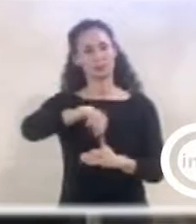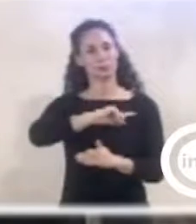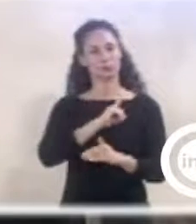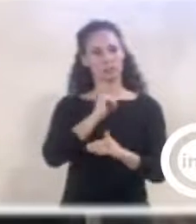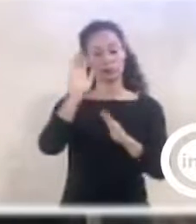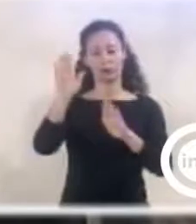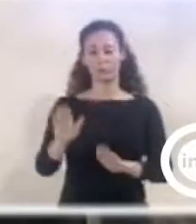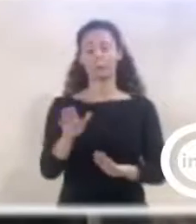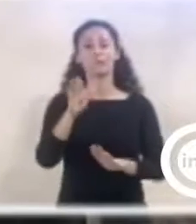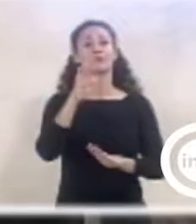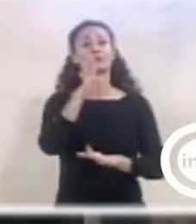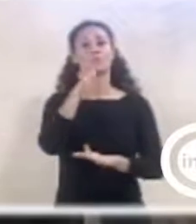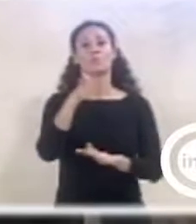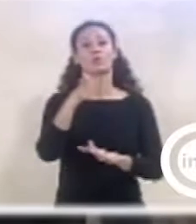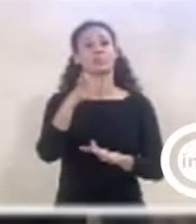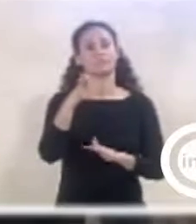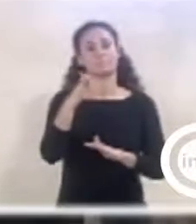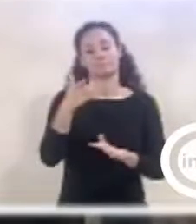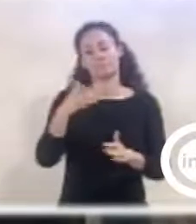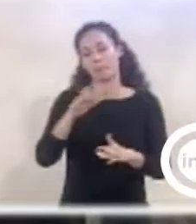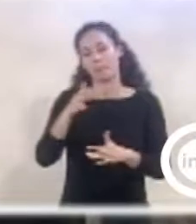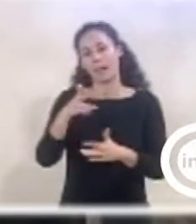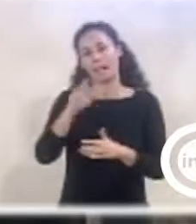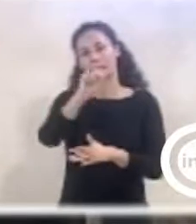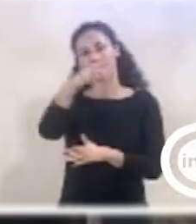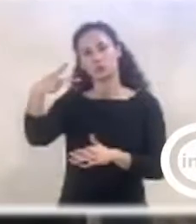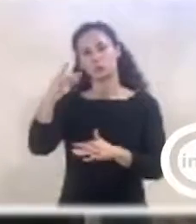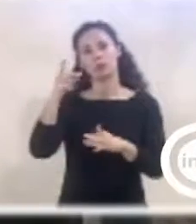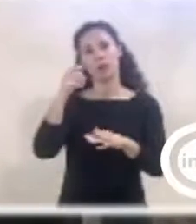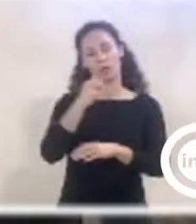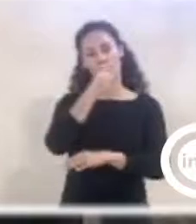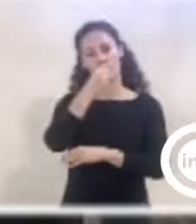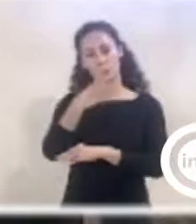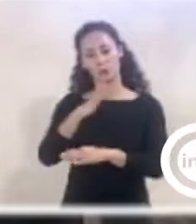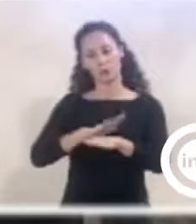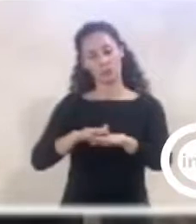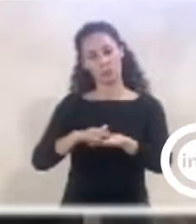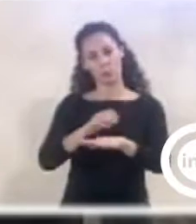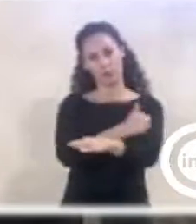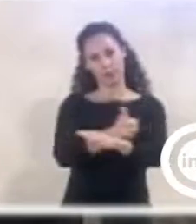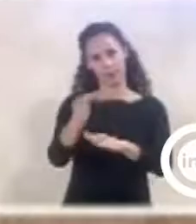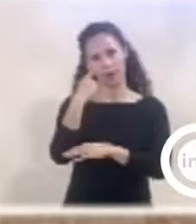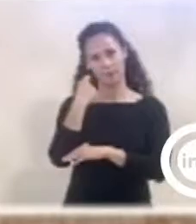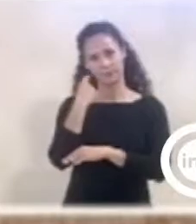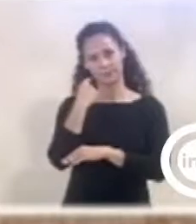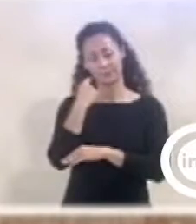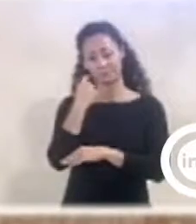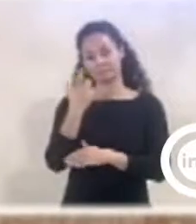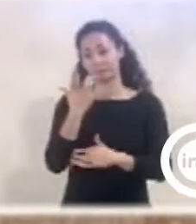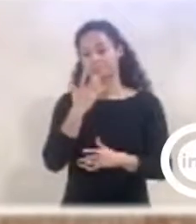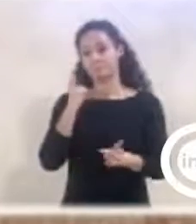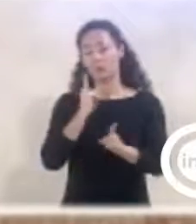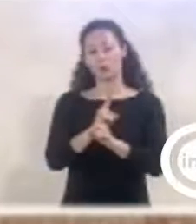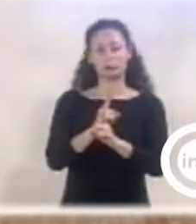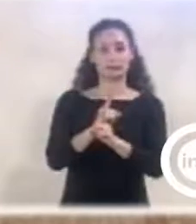beneficio es beneficioso para la ciudad y para los almerienses. Hacer lo contrario no se podría entender ya que